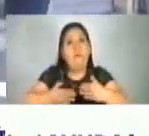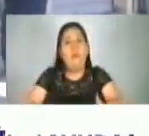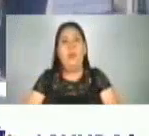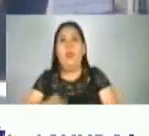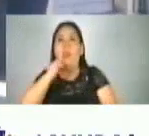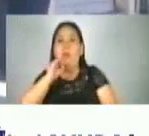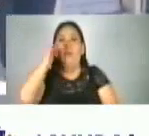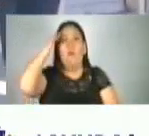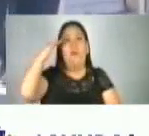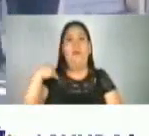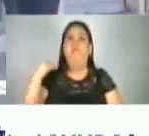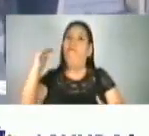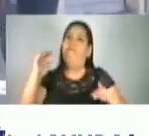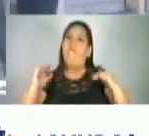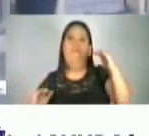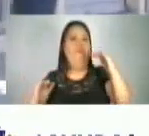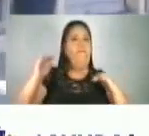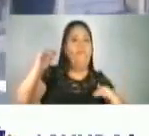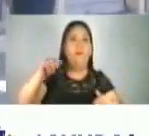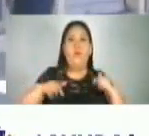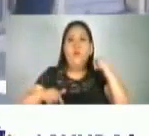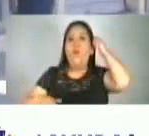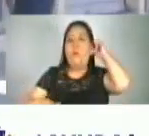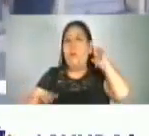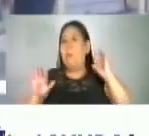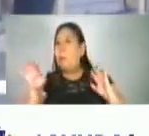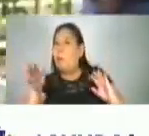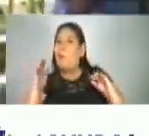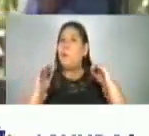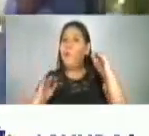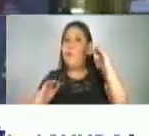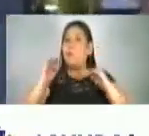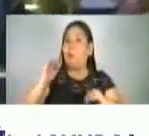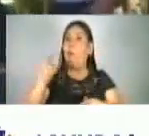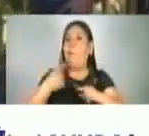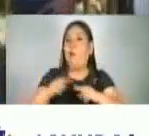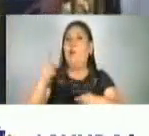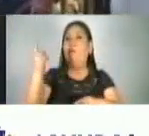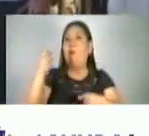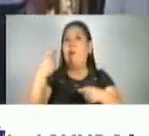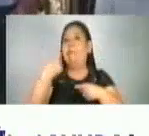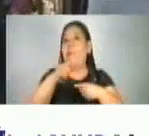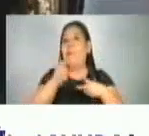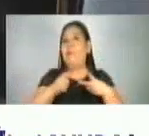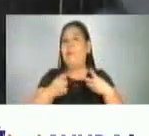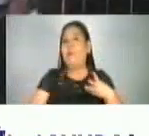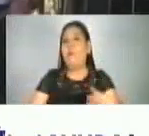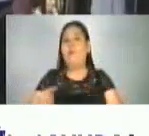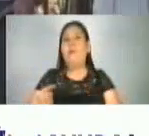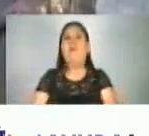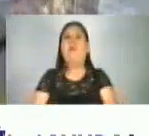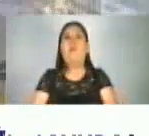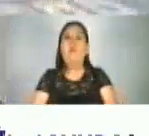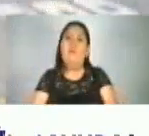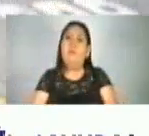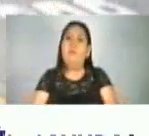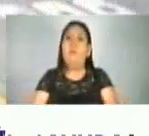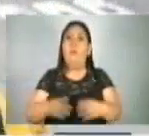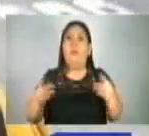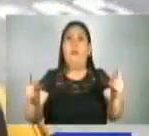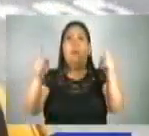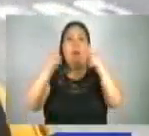la desigualdad entre hombres y mujeres en el país ha mejorado, aunque hay muchos aspectos en los cuales se debe trabajar. Ha cambiado bastante,